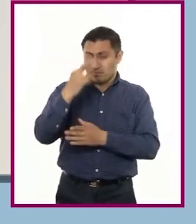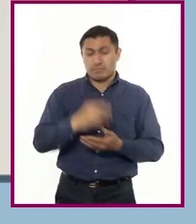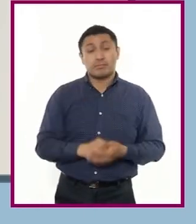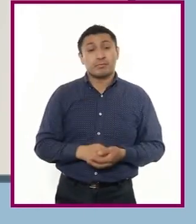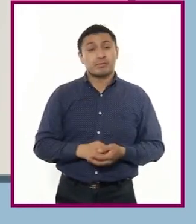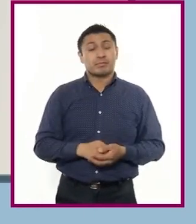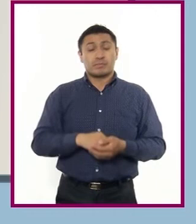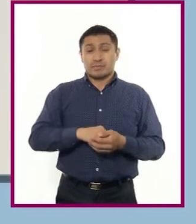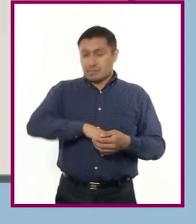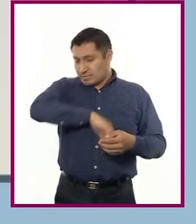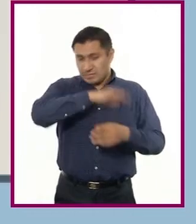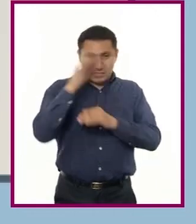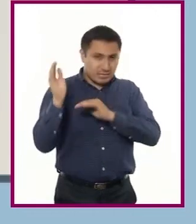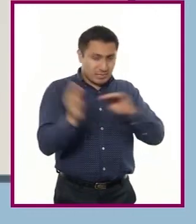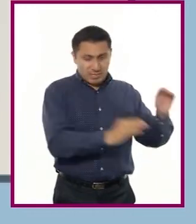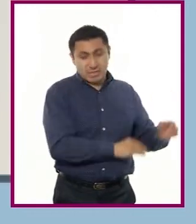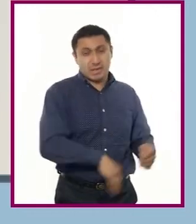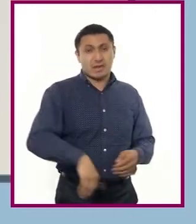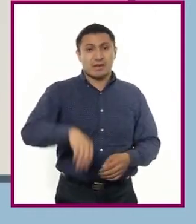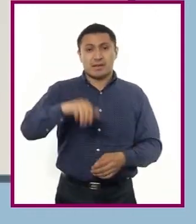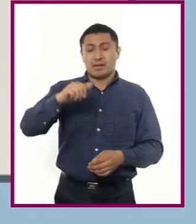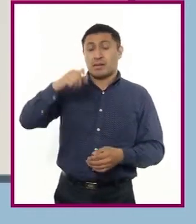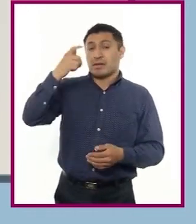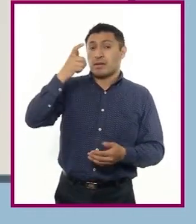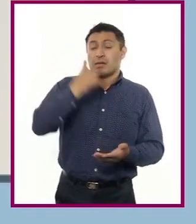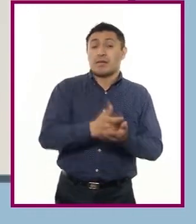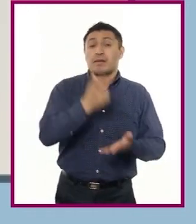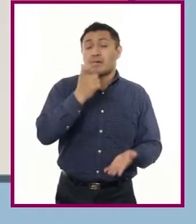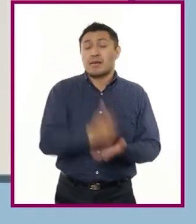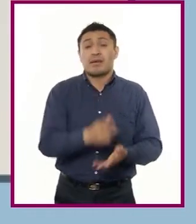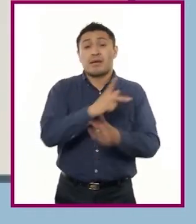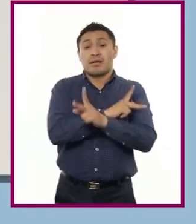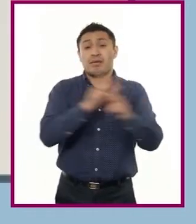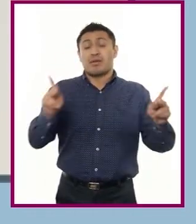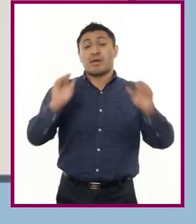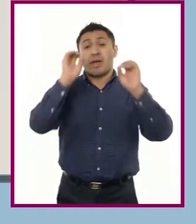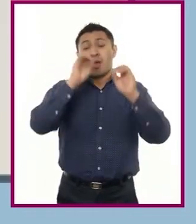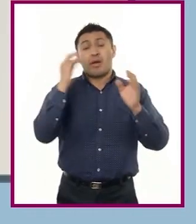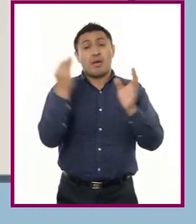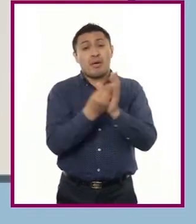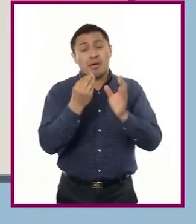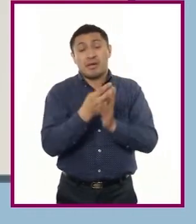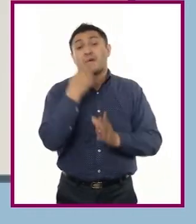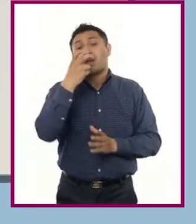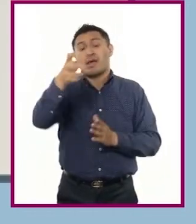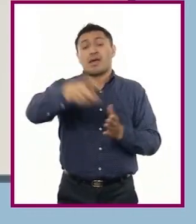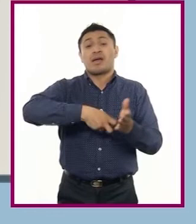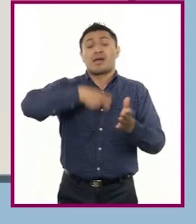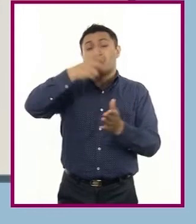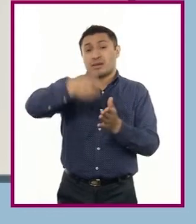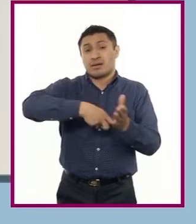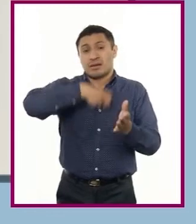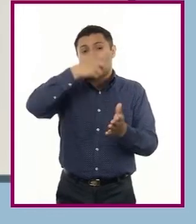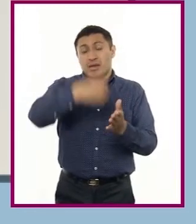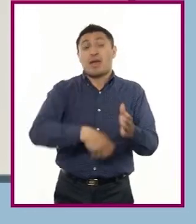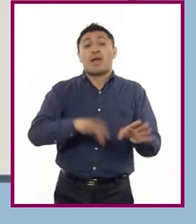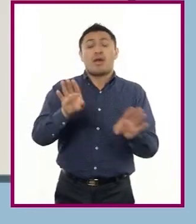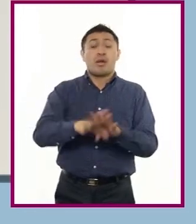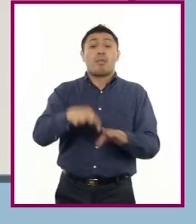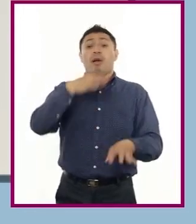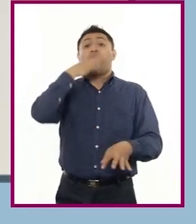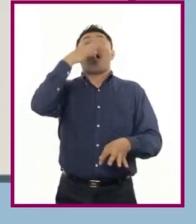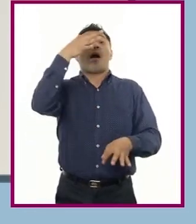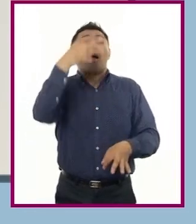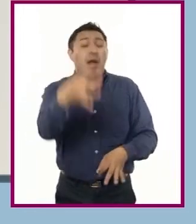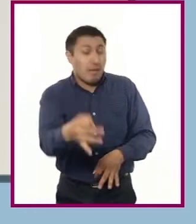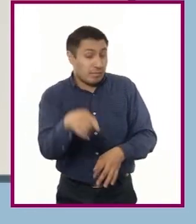La siguiente sanción es la amonestación pública o privada. Esta es una corrección disciplinaria. Es una advertencia que se le